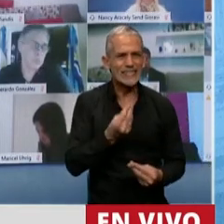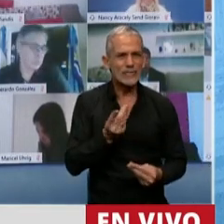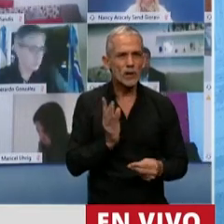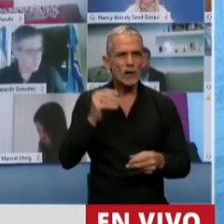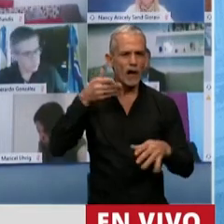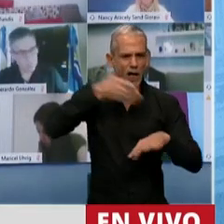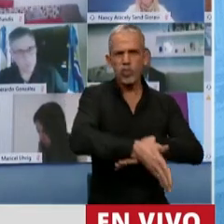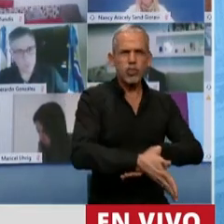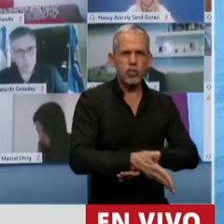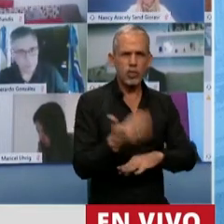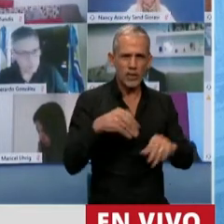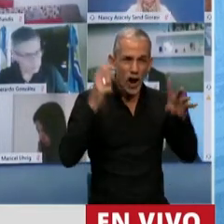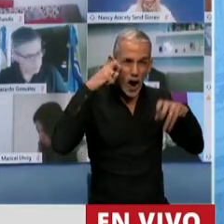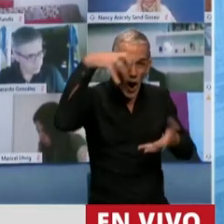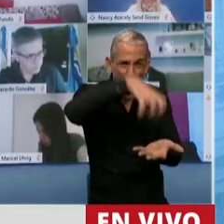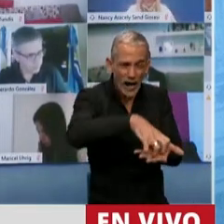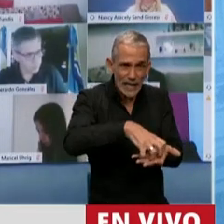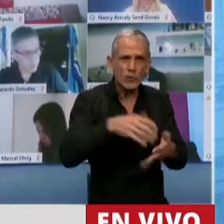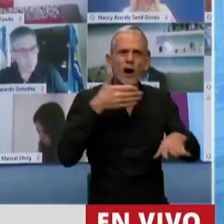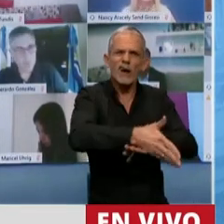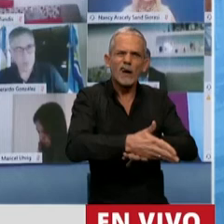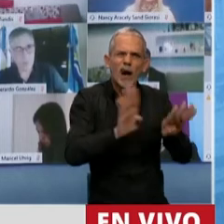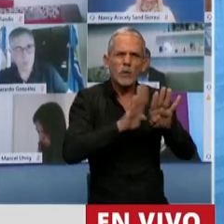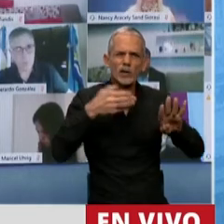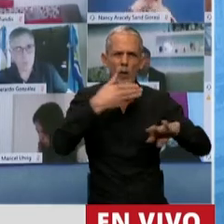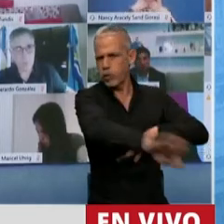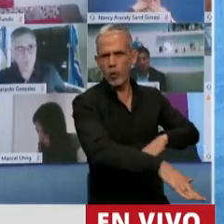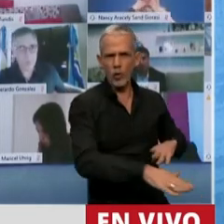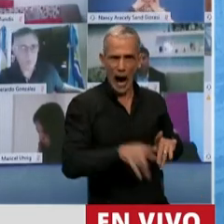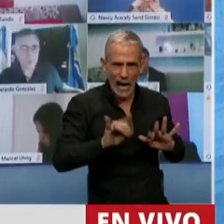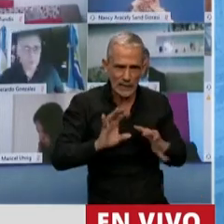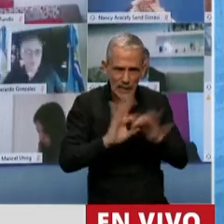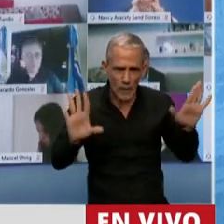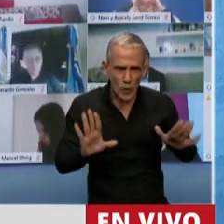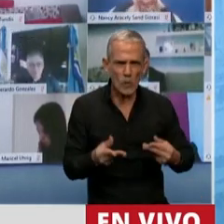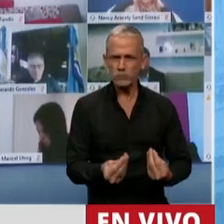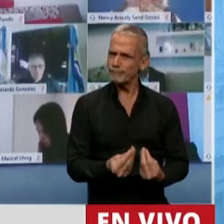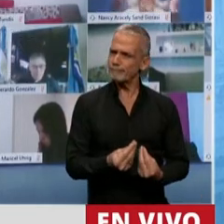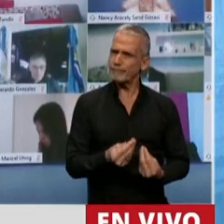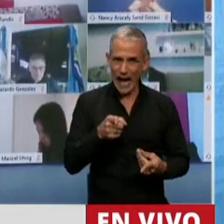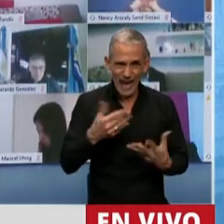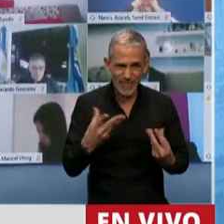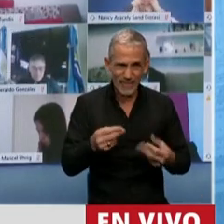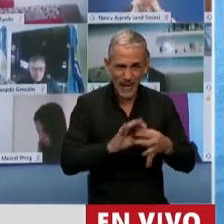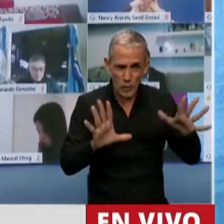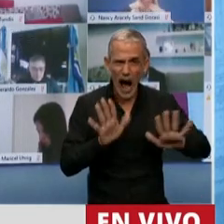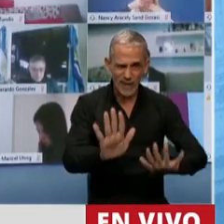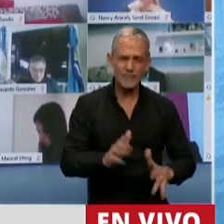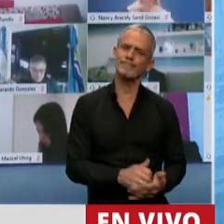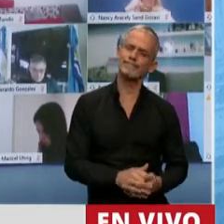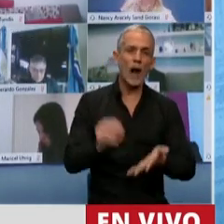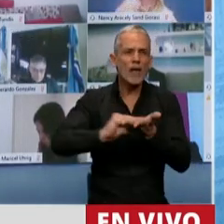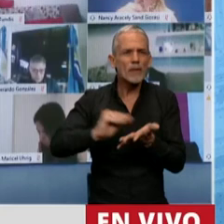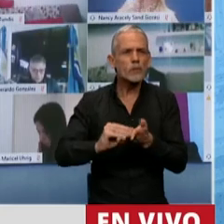irrumpir en el Congreso hace un rato. Eso es republicano. Es republicano que un diputado haya